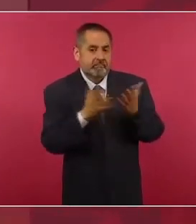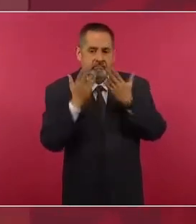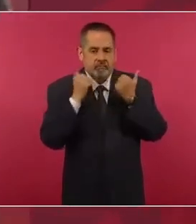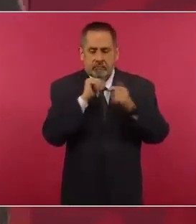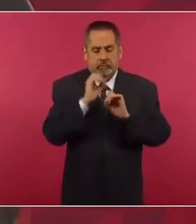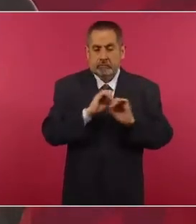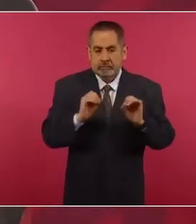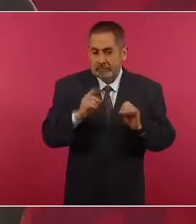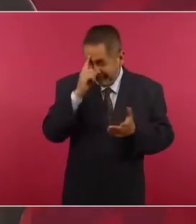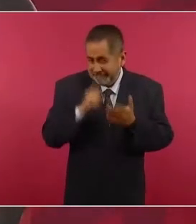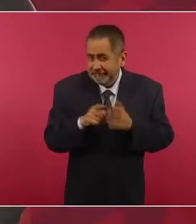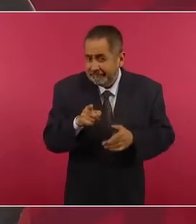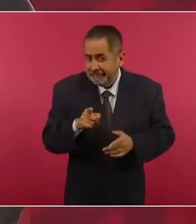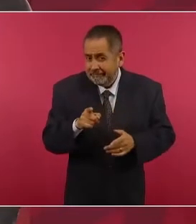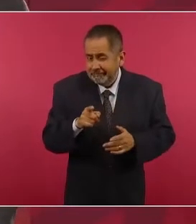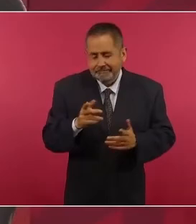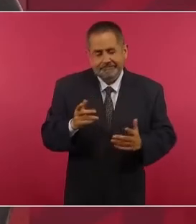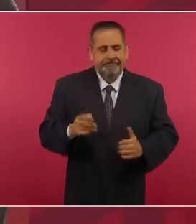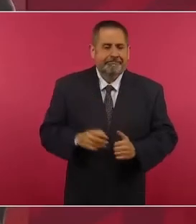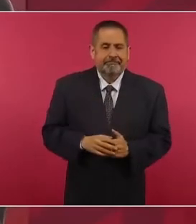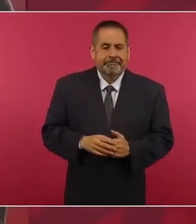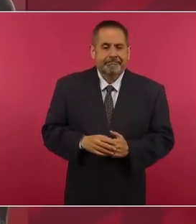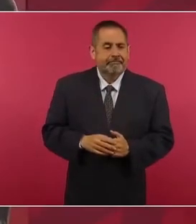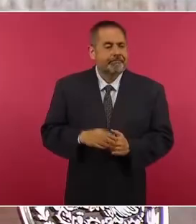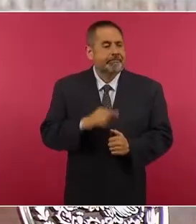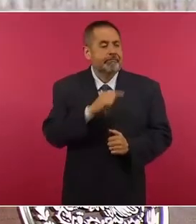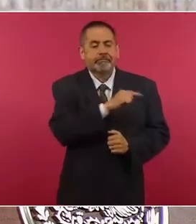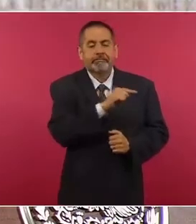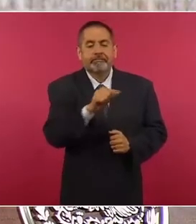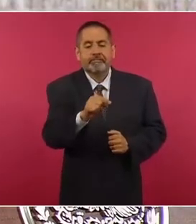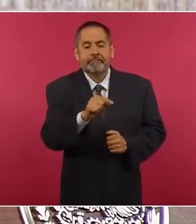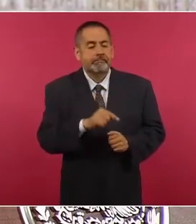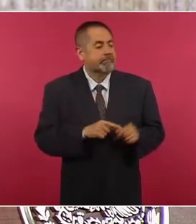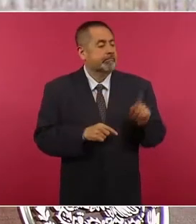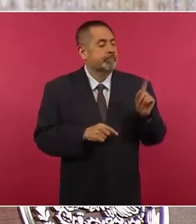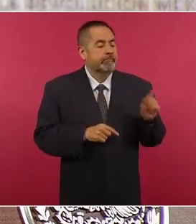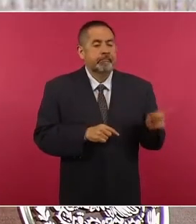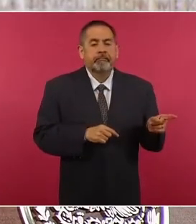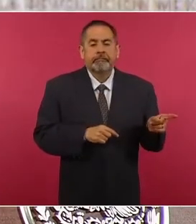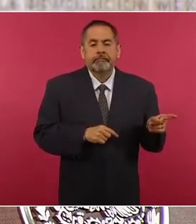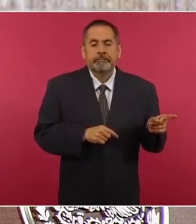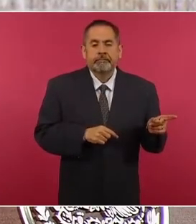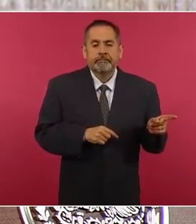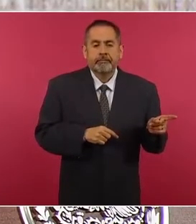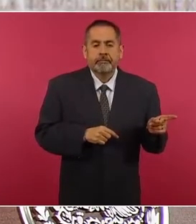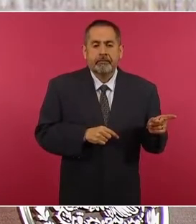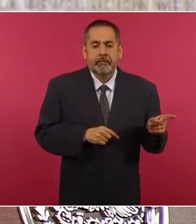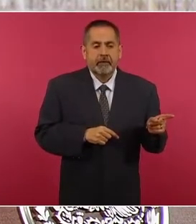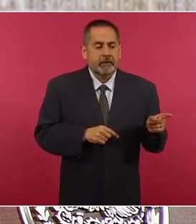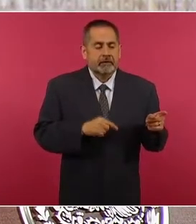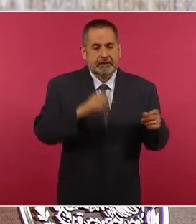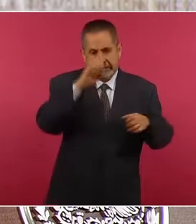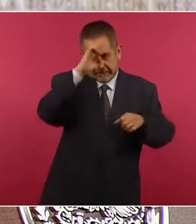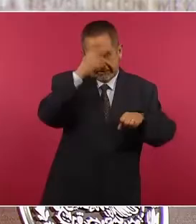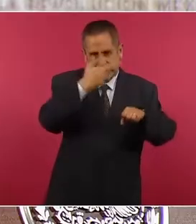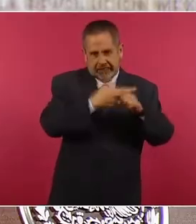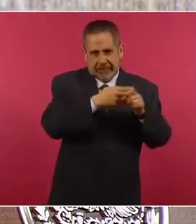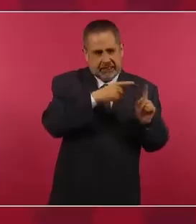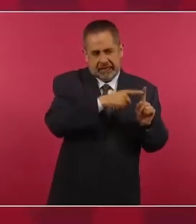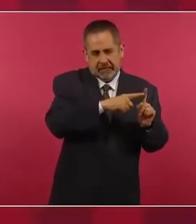entre las agencias extranjeras,